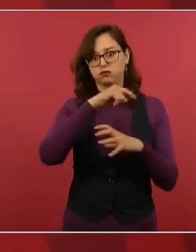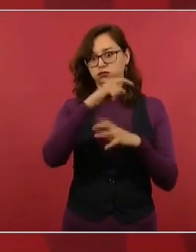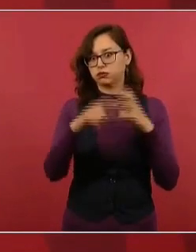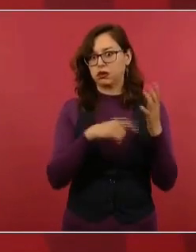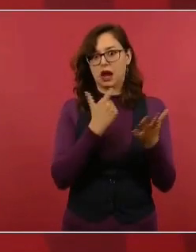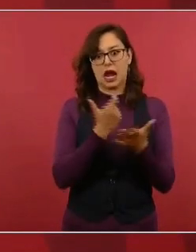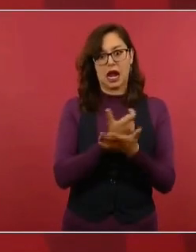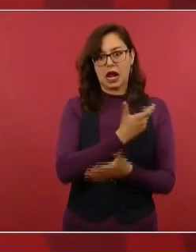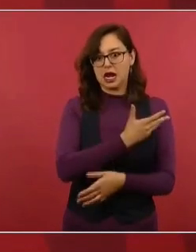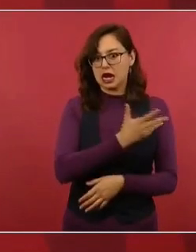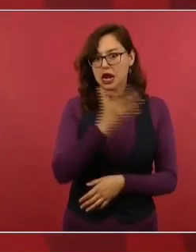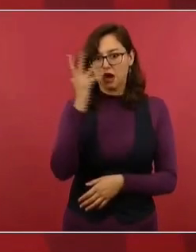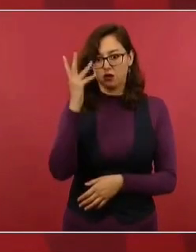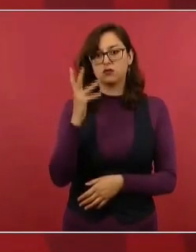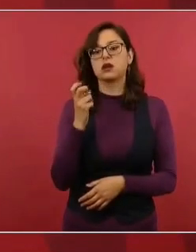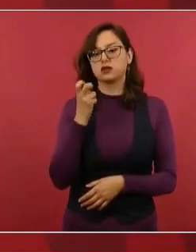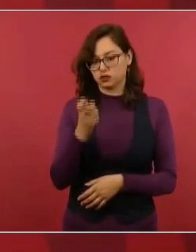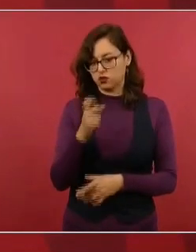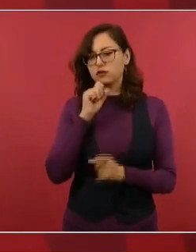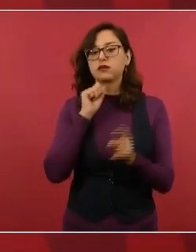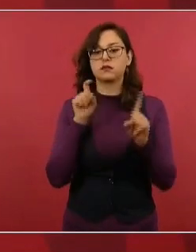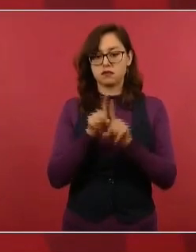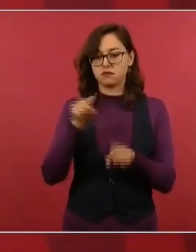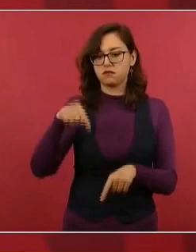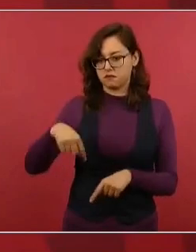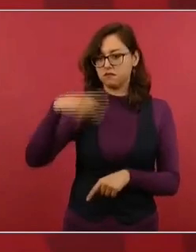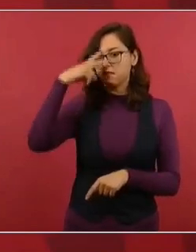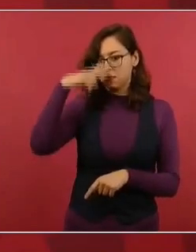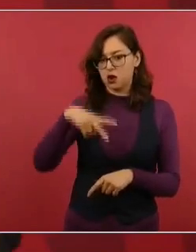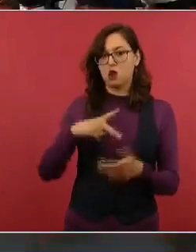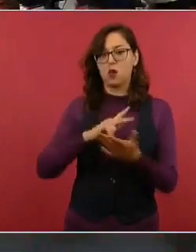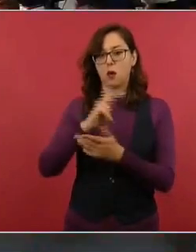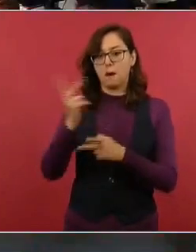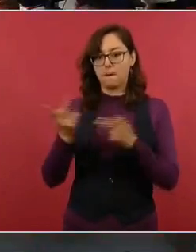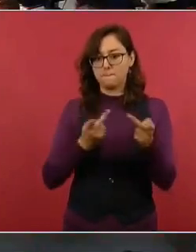pero sí estamos considerándolo. Sí, muchas gracias, señor presidente.